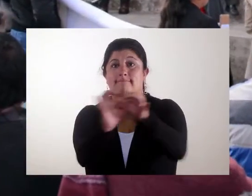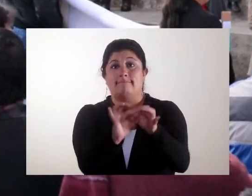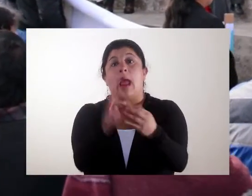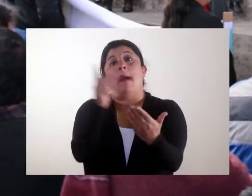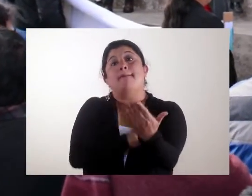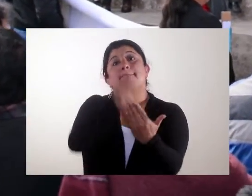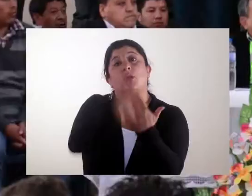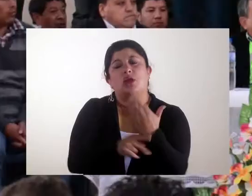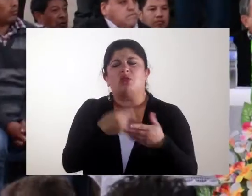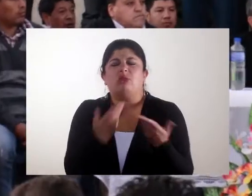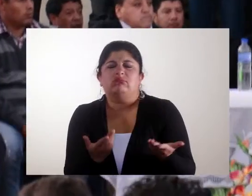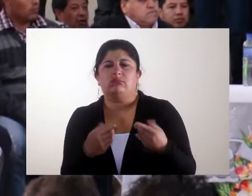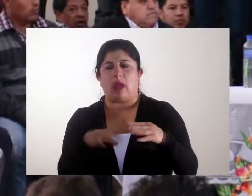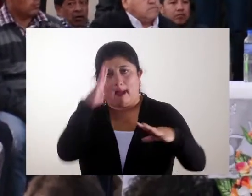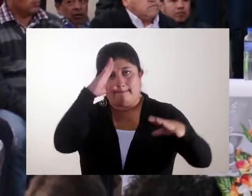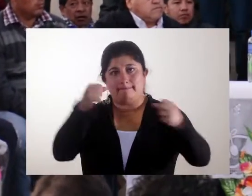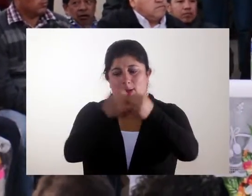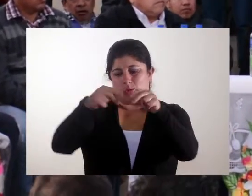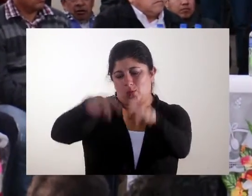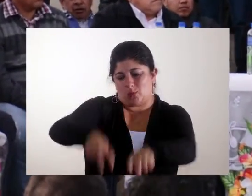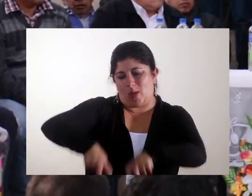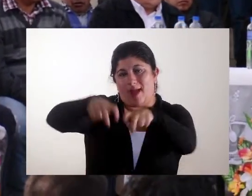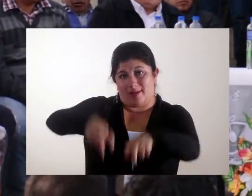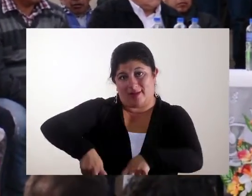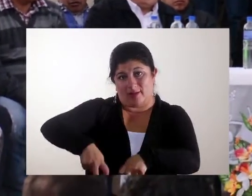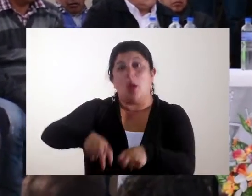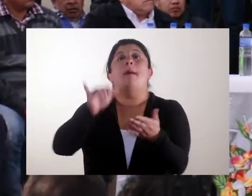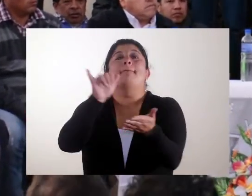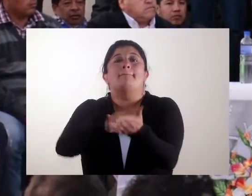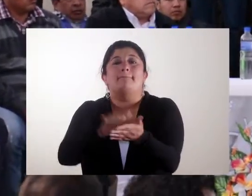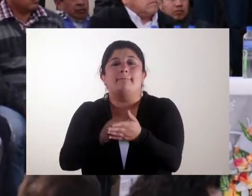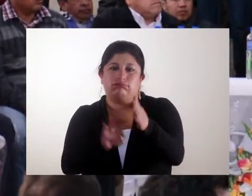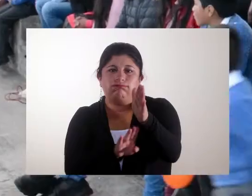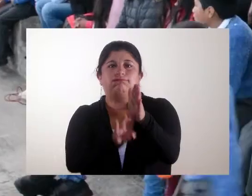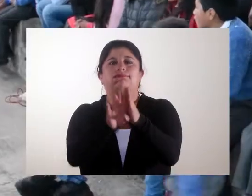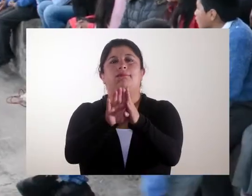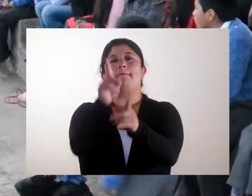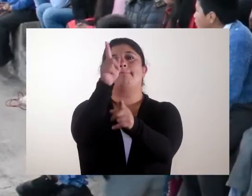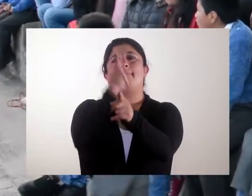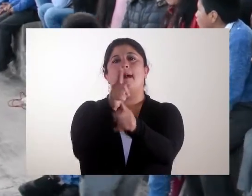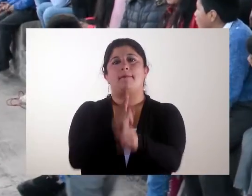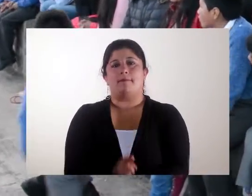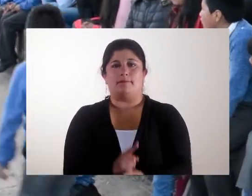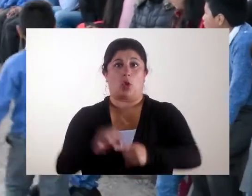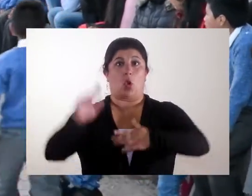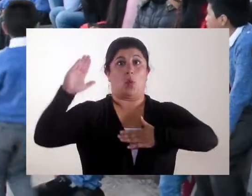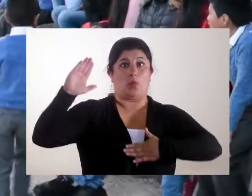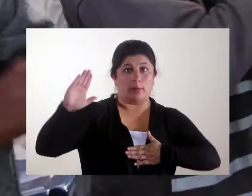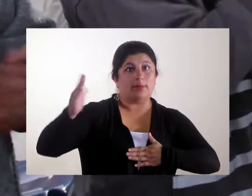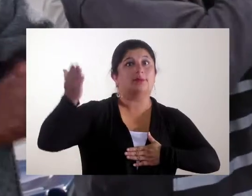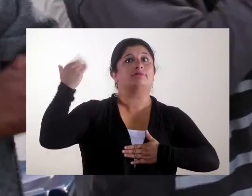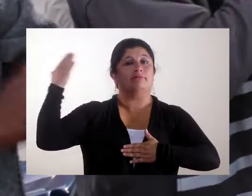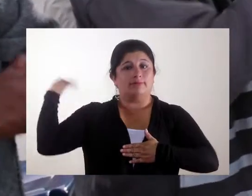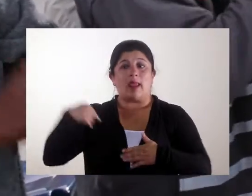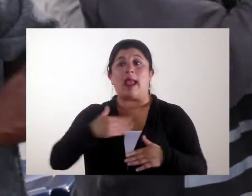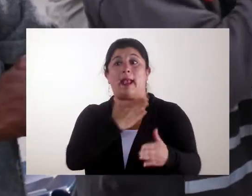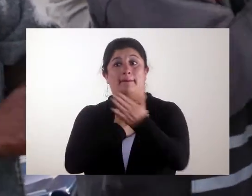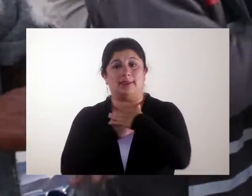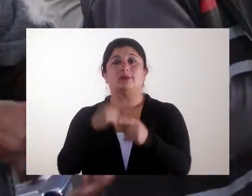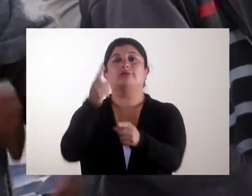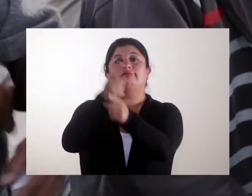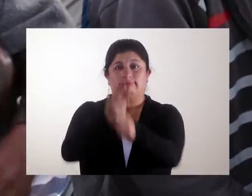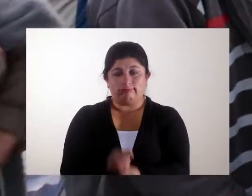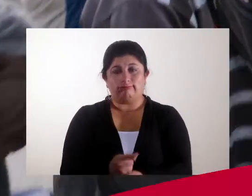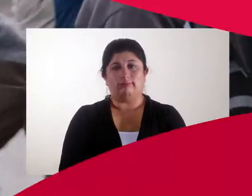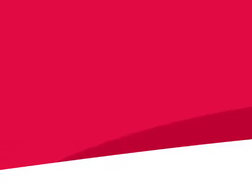Nariño. Este proyecto hace parte del Pacto Agrario. Es de esta manera que se avanza en el cumplimiento de compromisos adquiridos con los